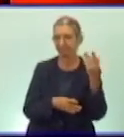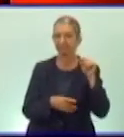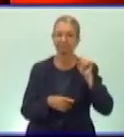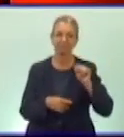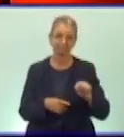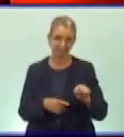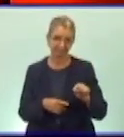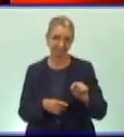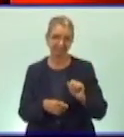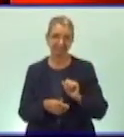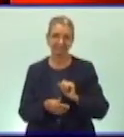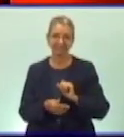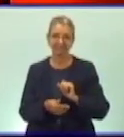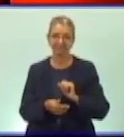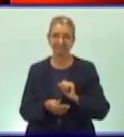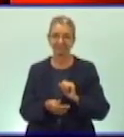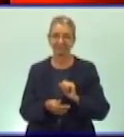ahora